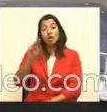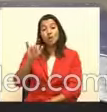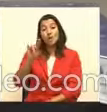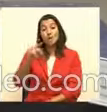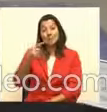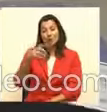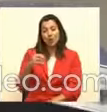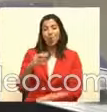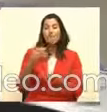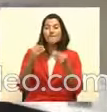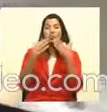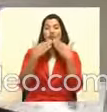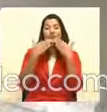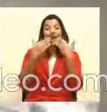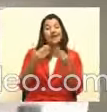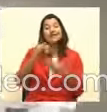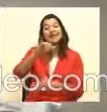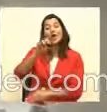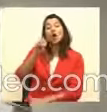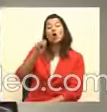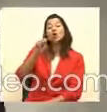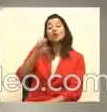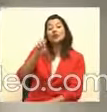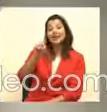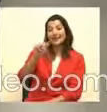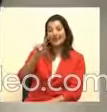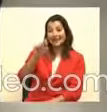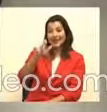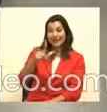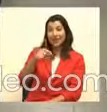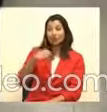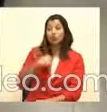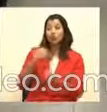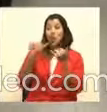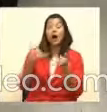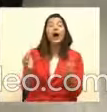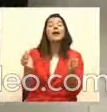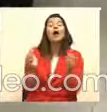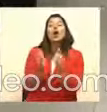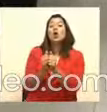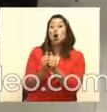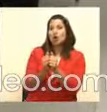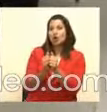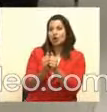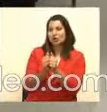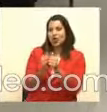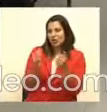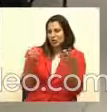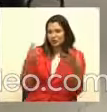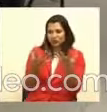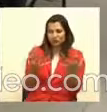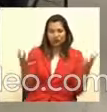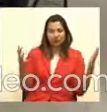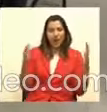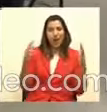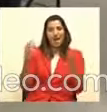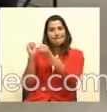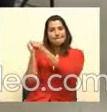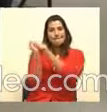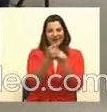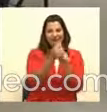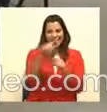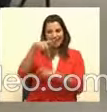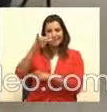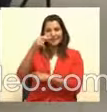Muchas gracias José Daniel, y aquí estoy en medio de piñatas, aquí estoy en medio de piñatas con